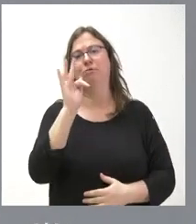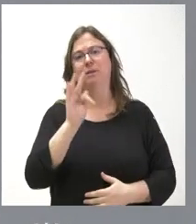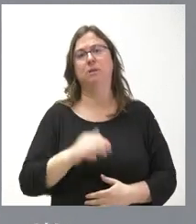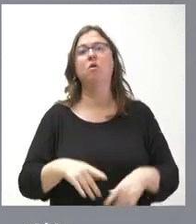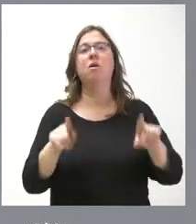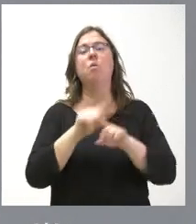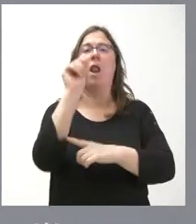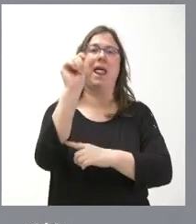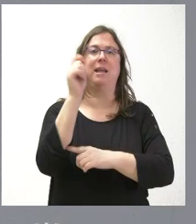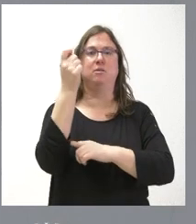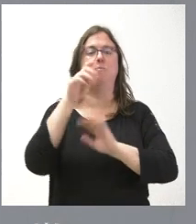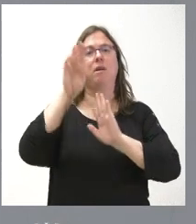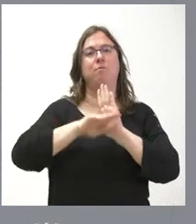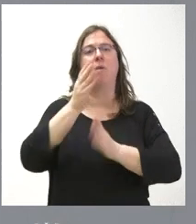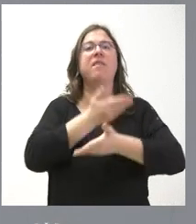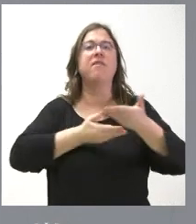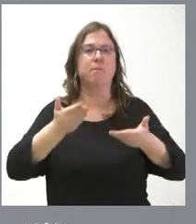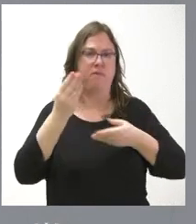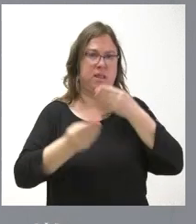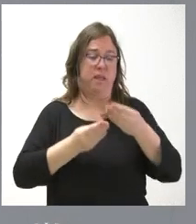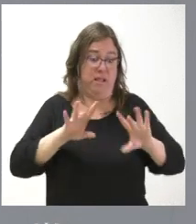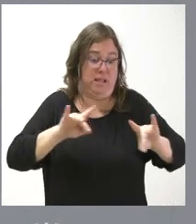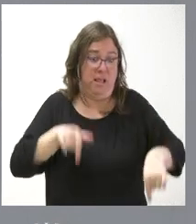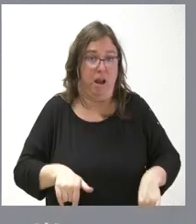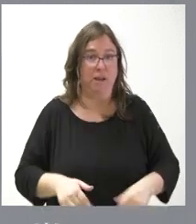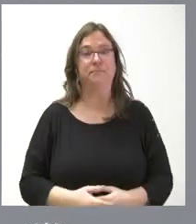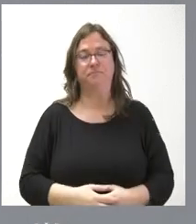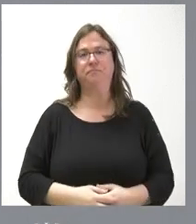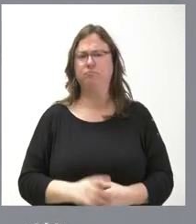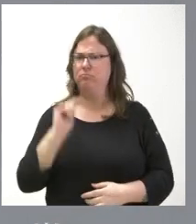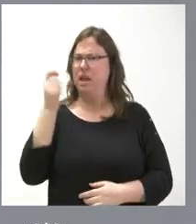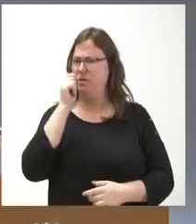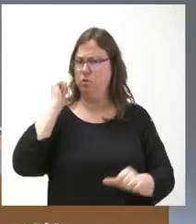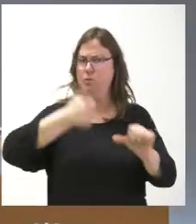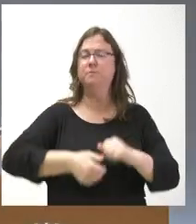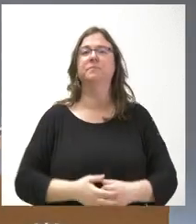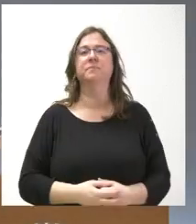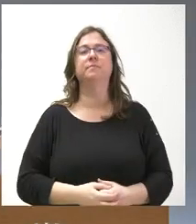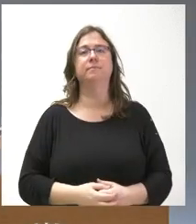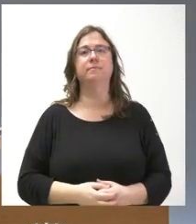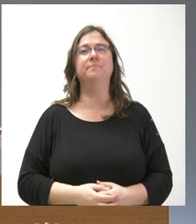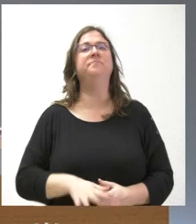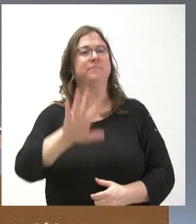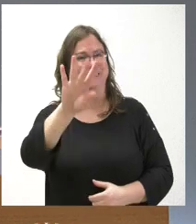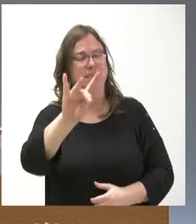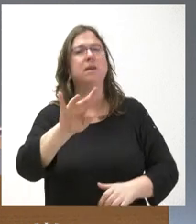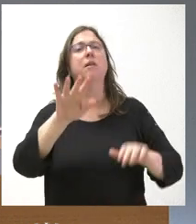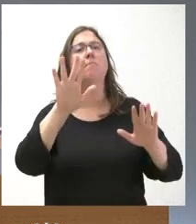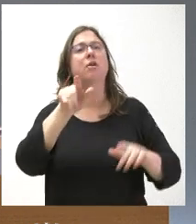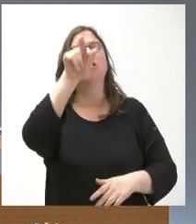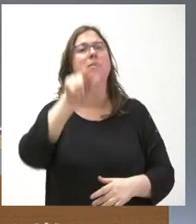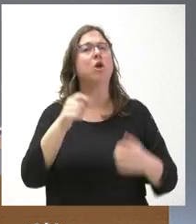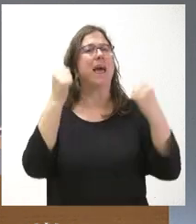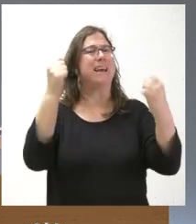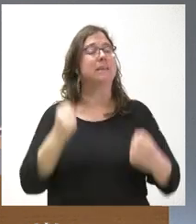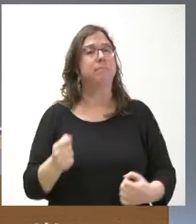vista del éxito de un programa de trasplantes que se viene desarrollando en nuestra tierra con mucho éxito en los últimos años. Sí, pero los expertos les están diciendo